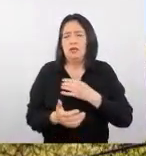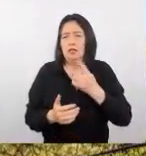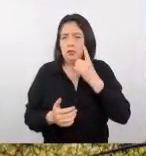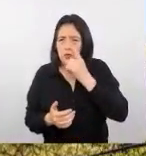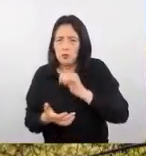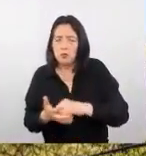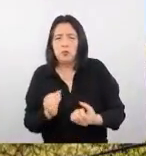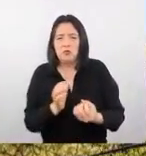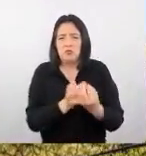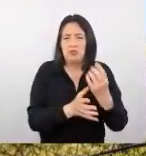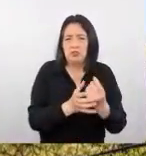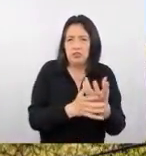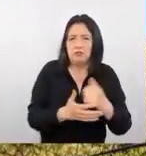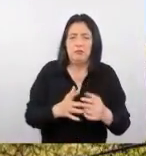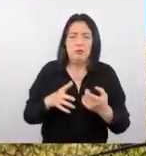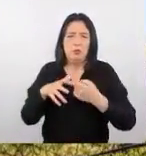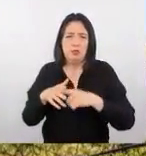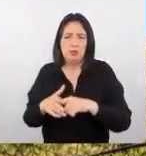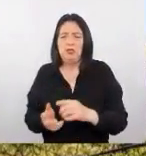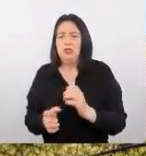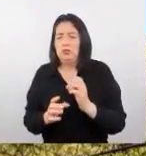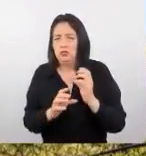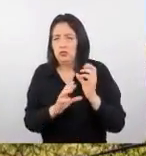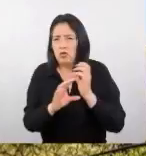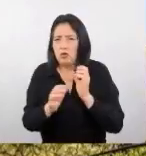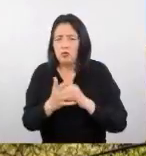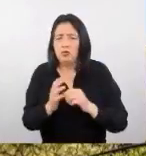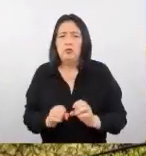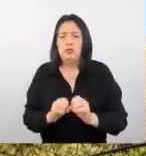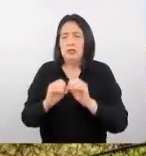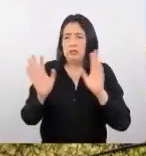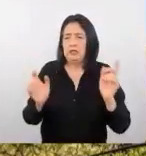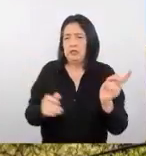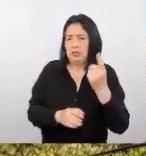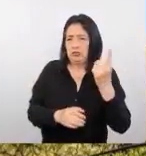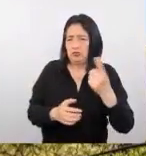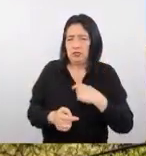septiembre, ya inicios de octubre, que es el Día Nacional de China.